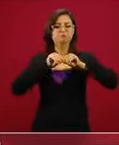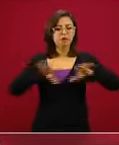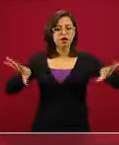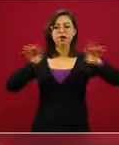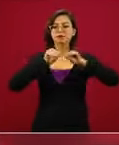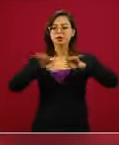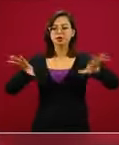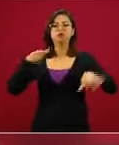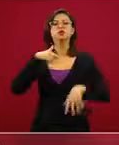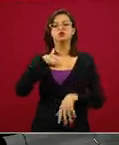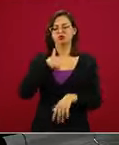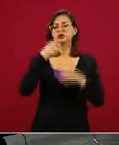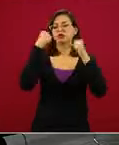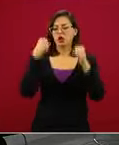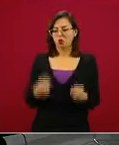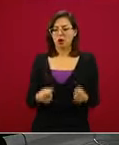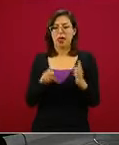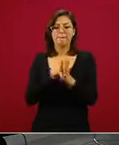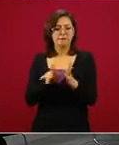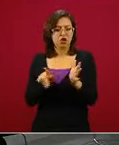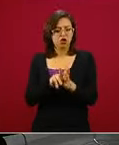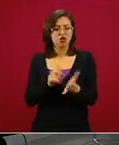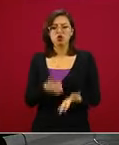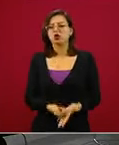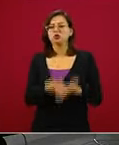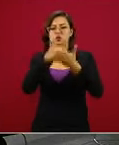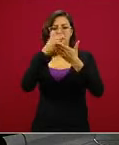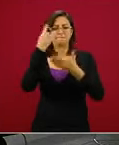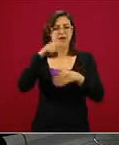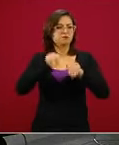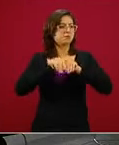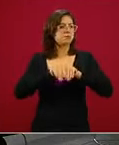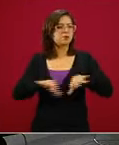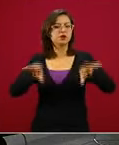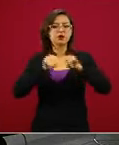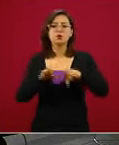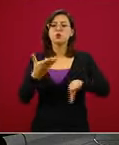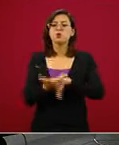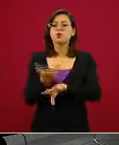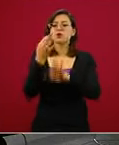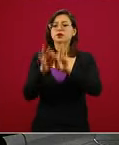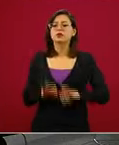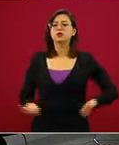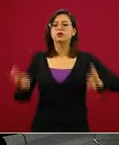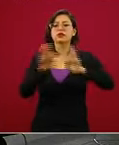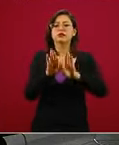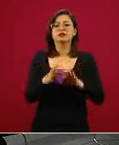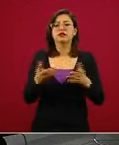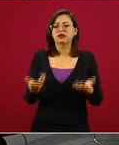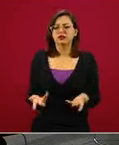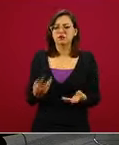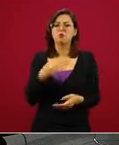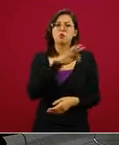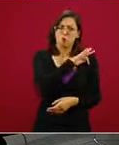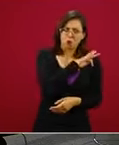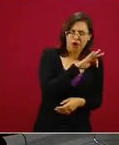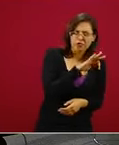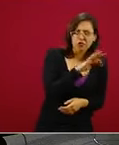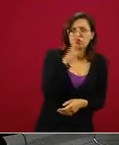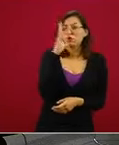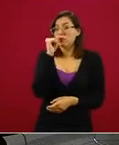compañeros de la prensa nos van a ayudar en eso. Es muy importante que sepamos qué hacer y qué no hacer,